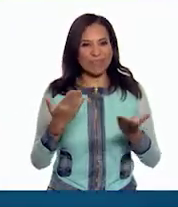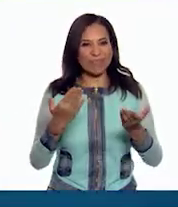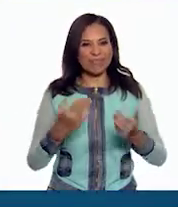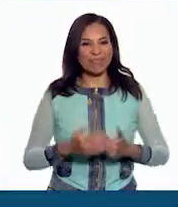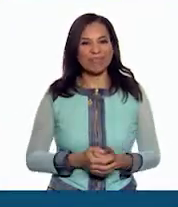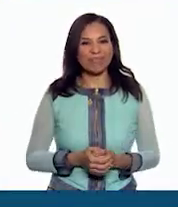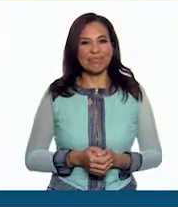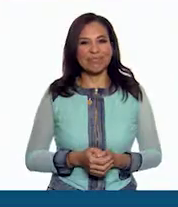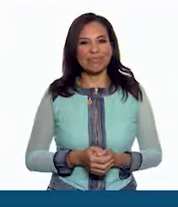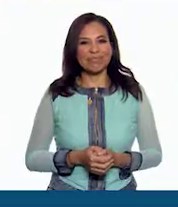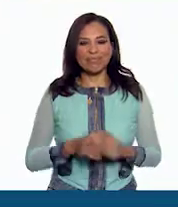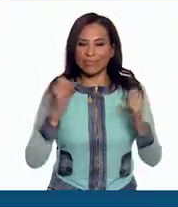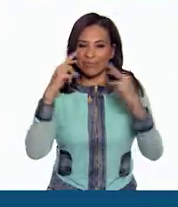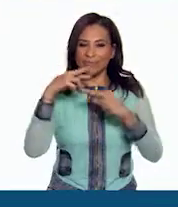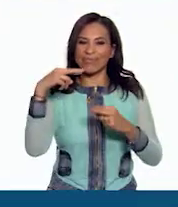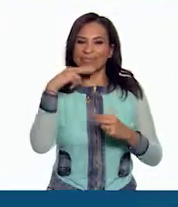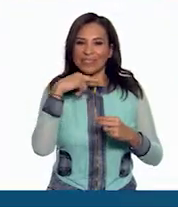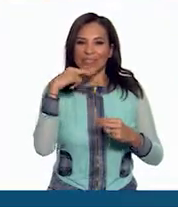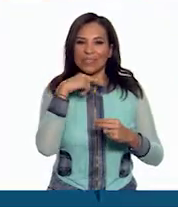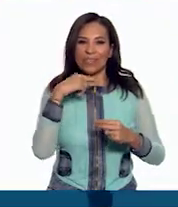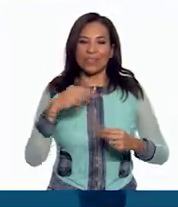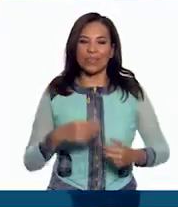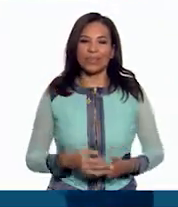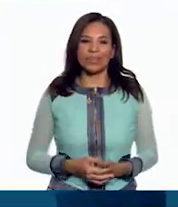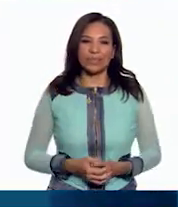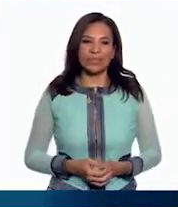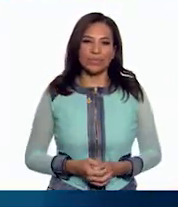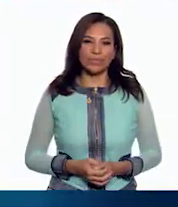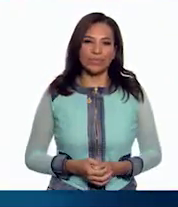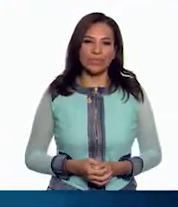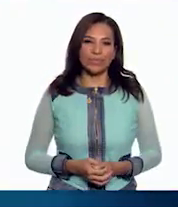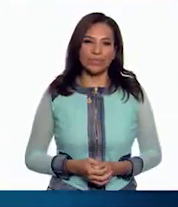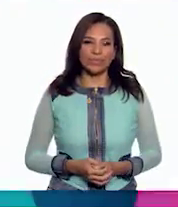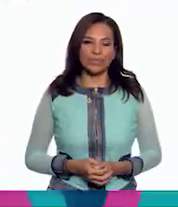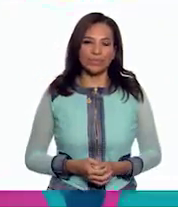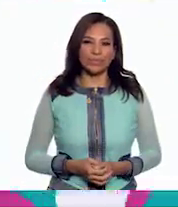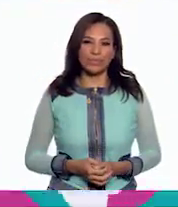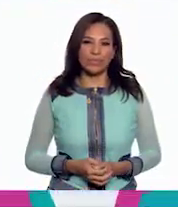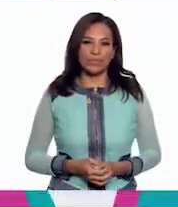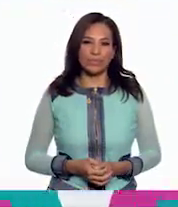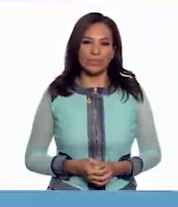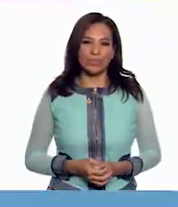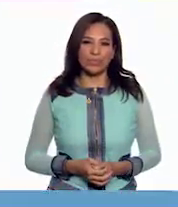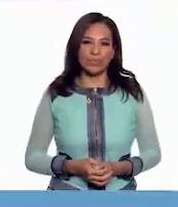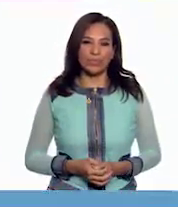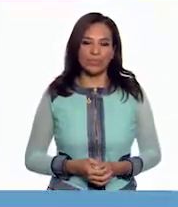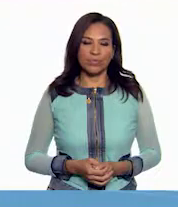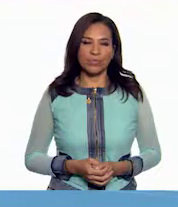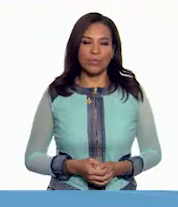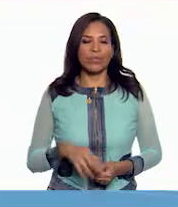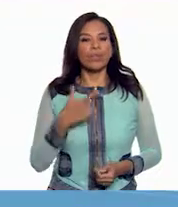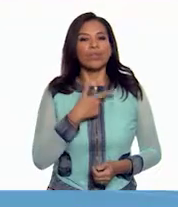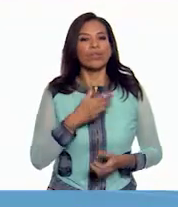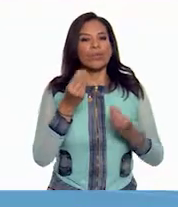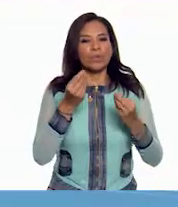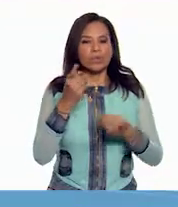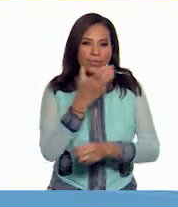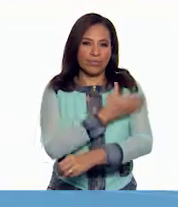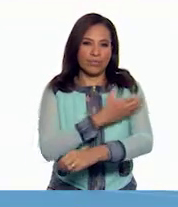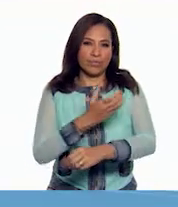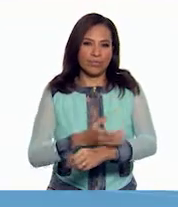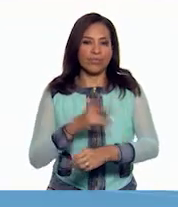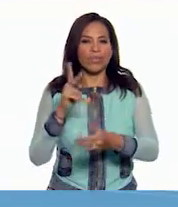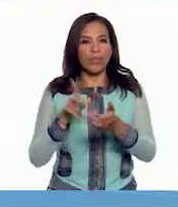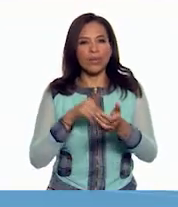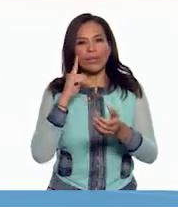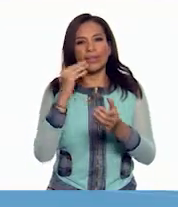bien! ¡Nos vemos pronto! ¡Nos pronto! Me da mucho gusto que nos acompañen